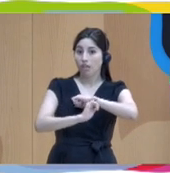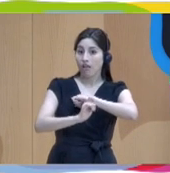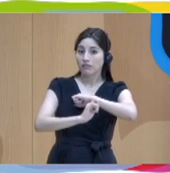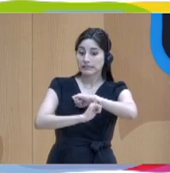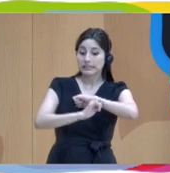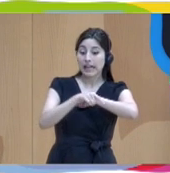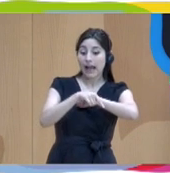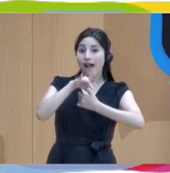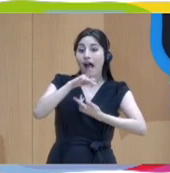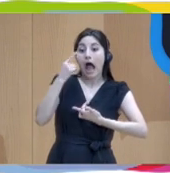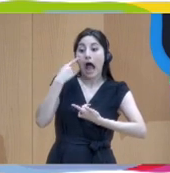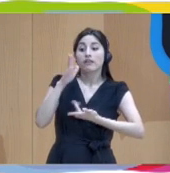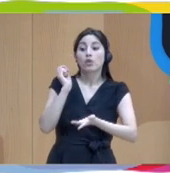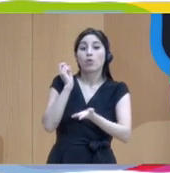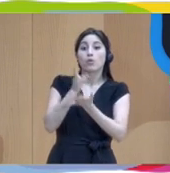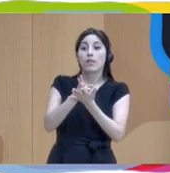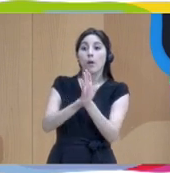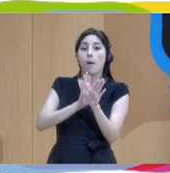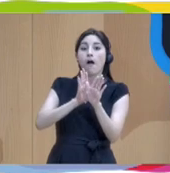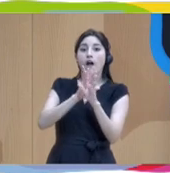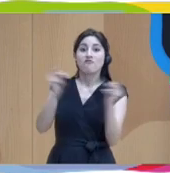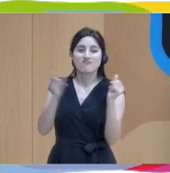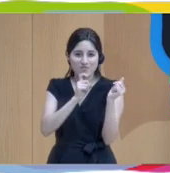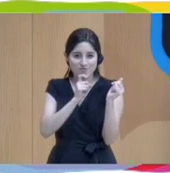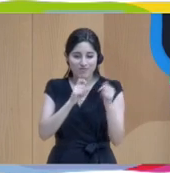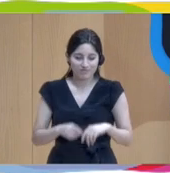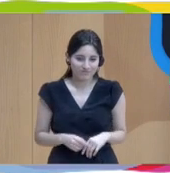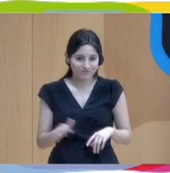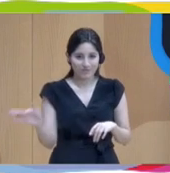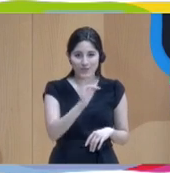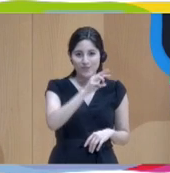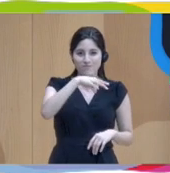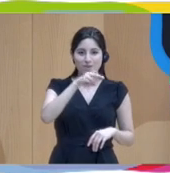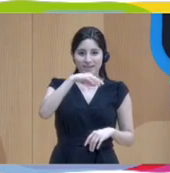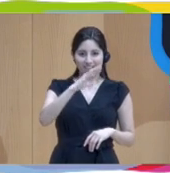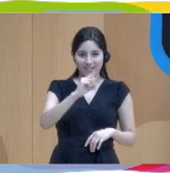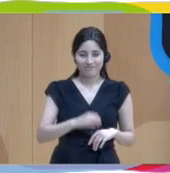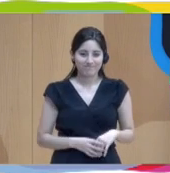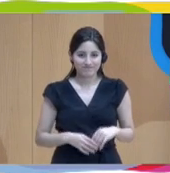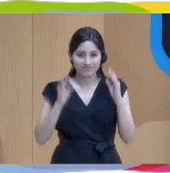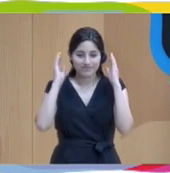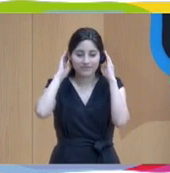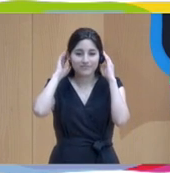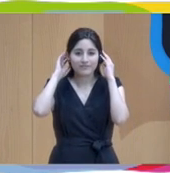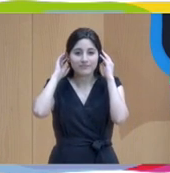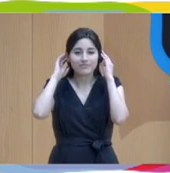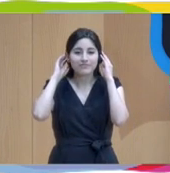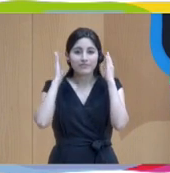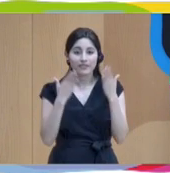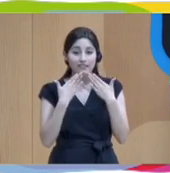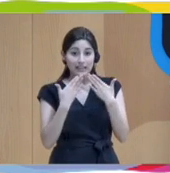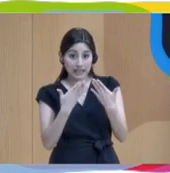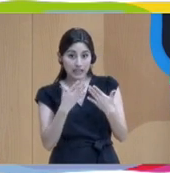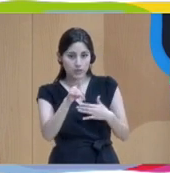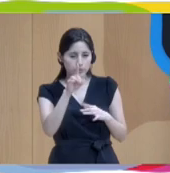efectivas para superarlo. Así que empezamos por Mónica. Adelante. Vamos. Gracias. Es una